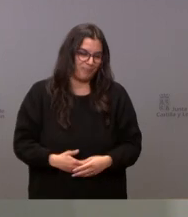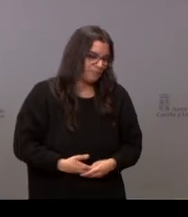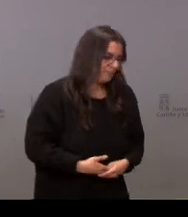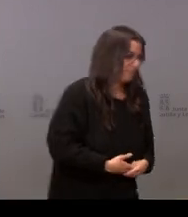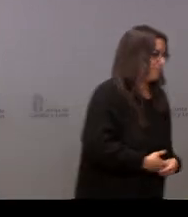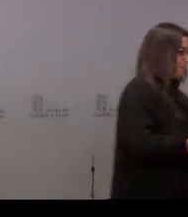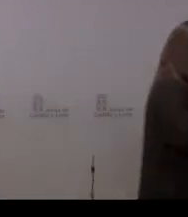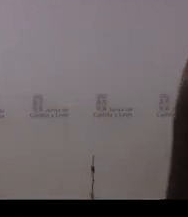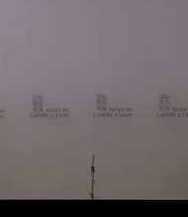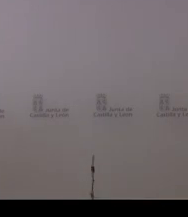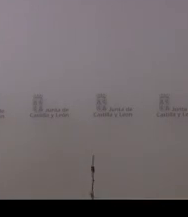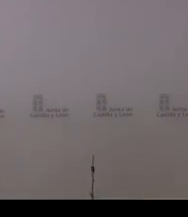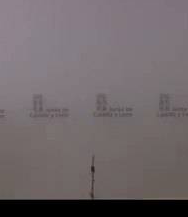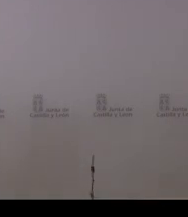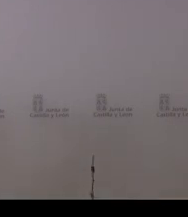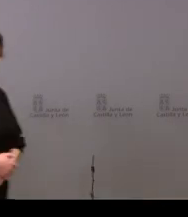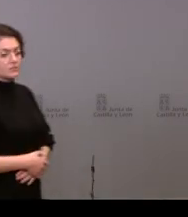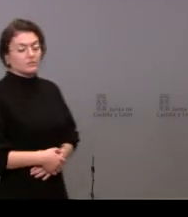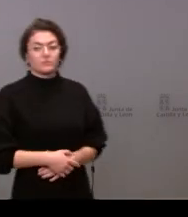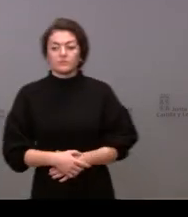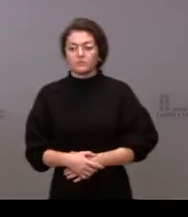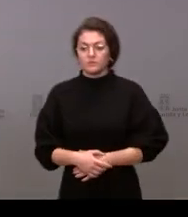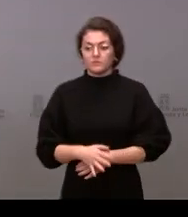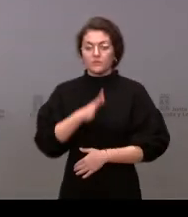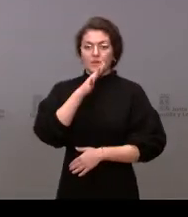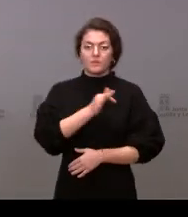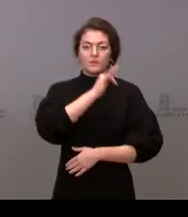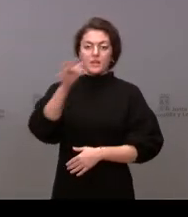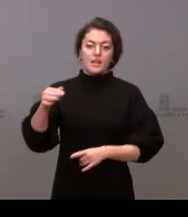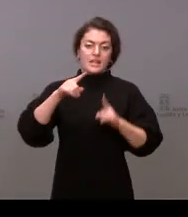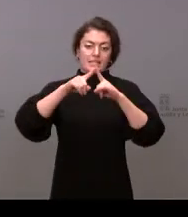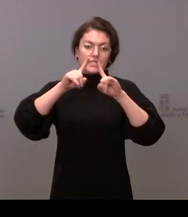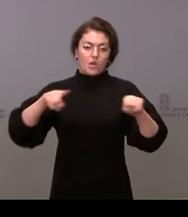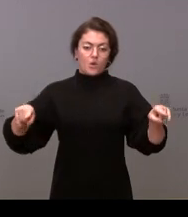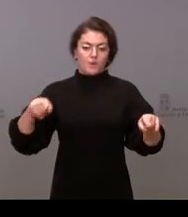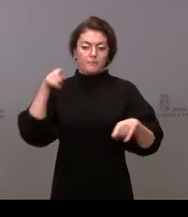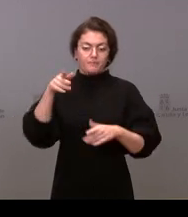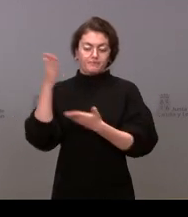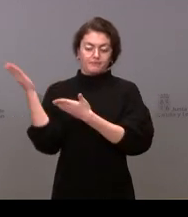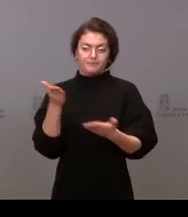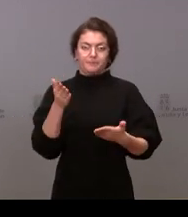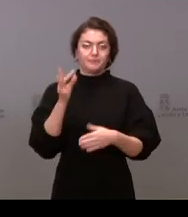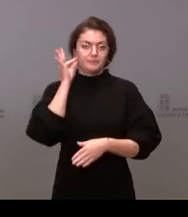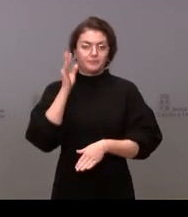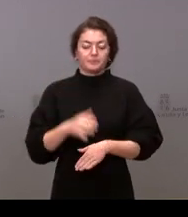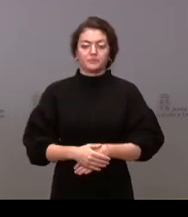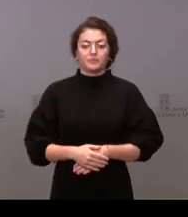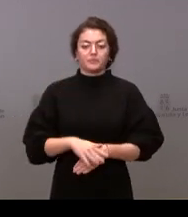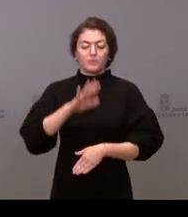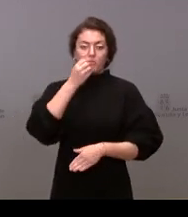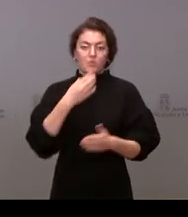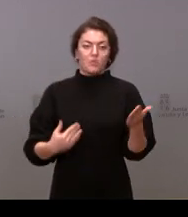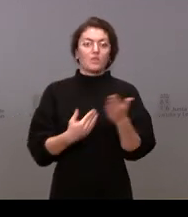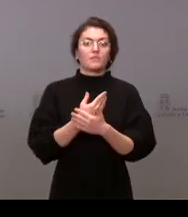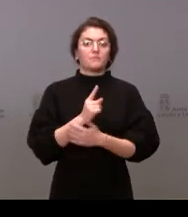seguimos ahora con Segovia Udaz allí tenemos a Begoña Rincón adelante Begoña hola buenos días pues lo